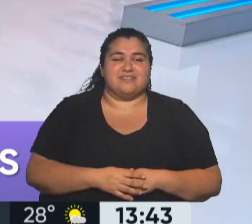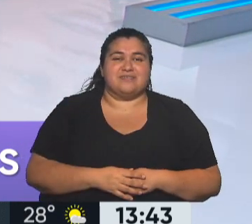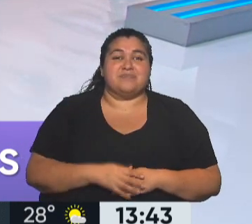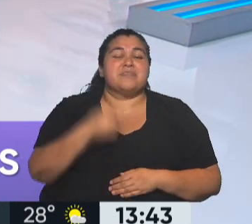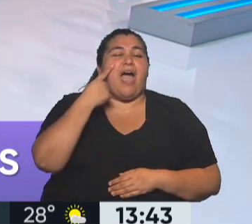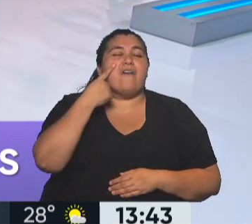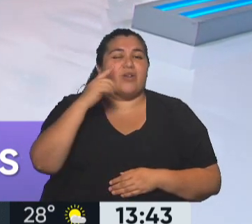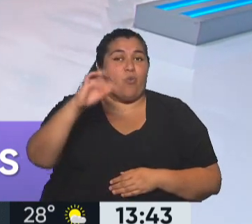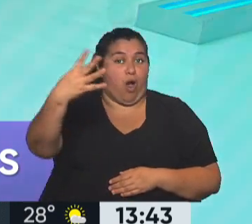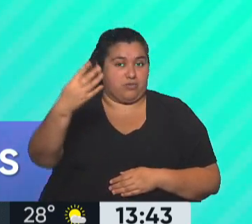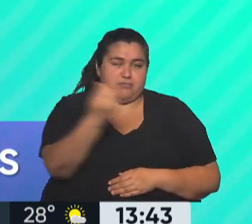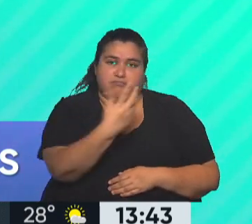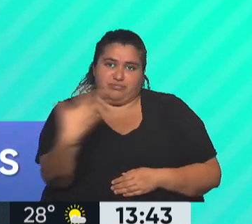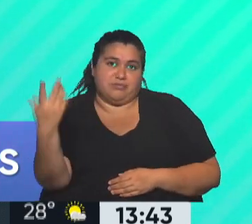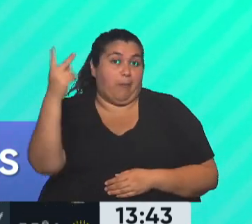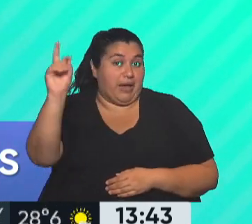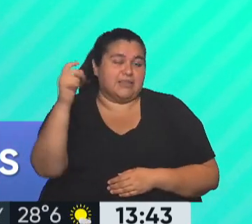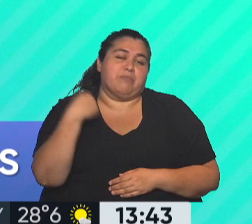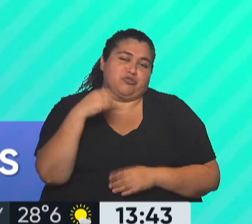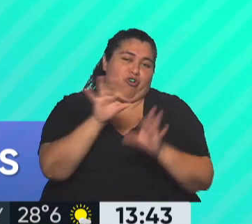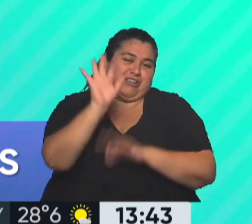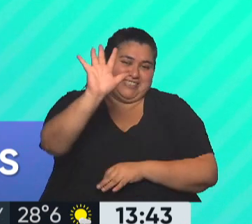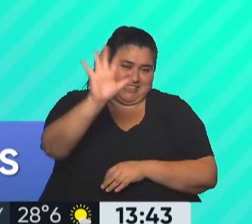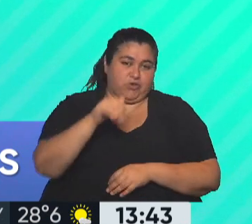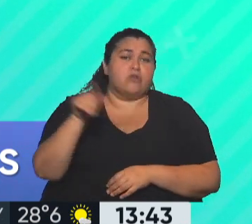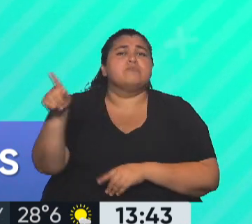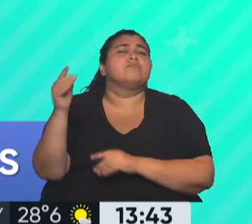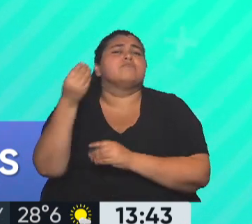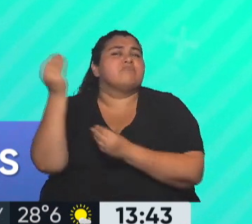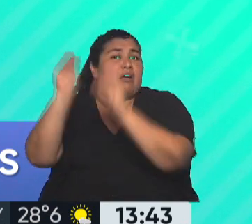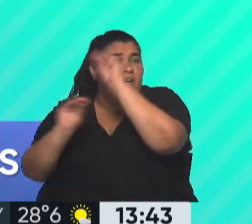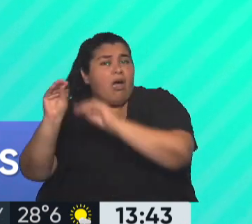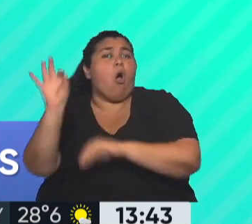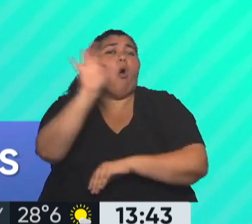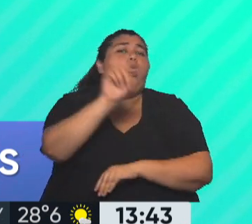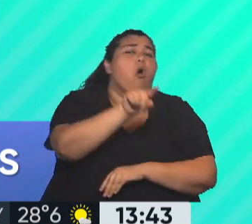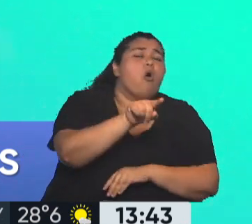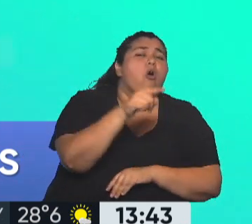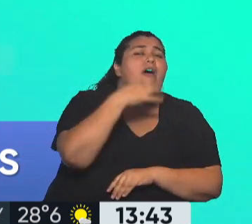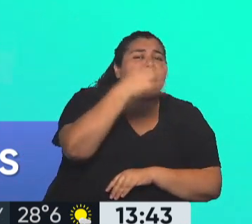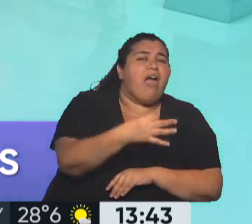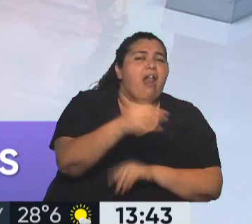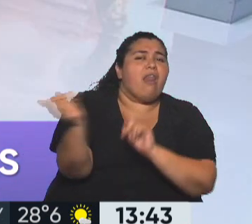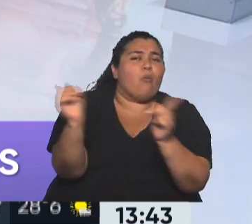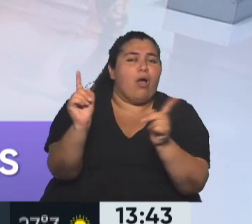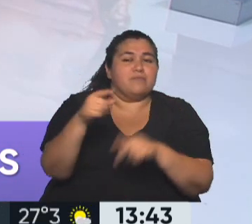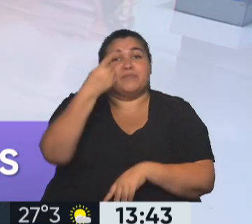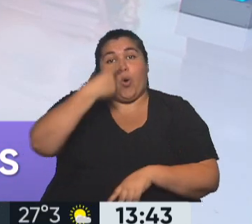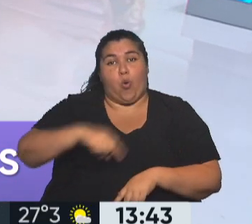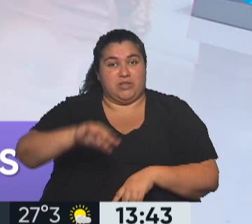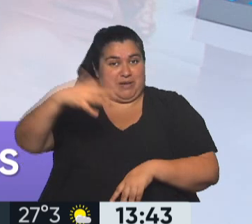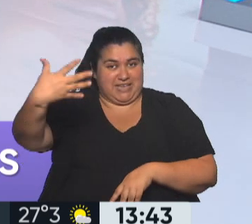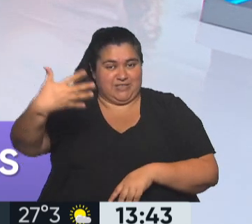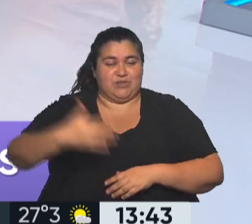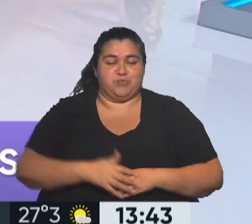imagen, eran 20, elegí 5. Sí. ¿Inteligencia artificial o real? Real. Bien. Y la última. A ver, la última.